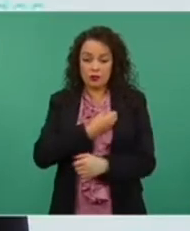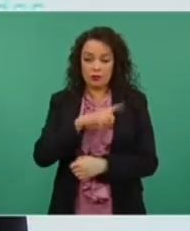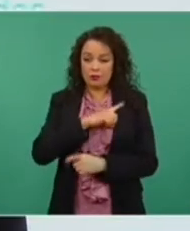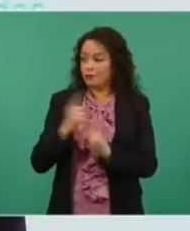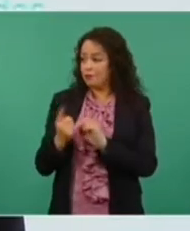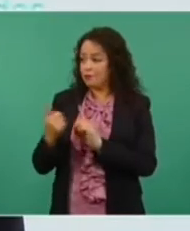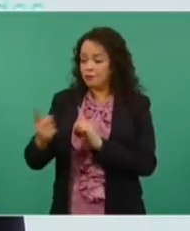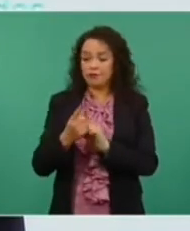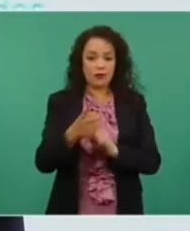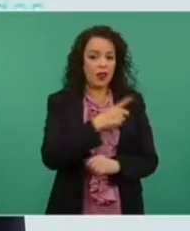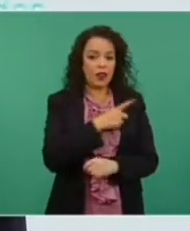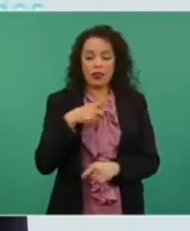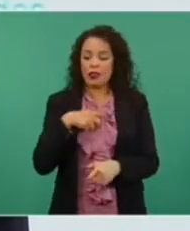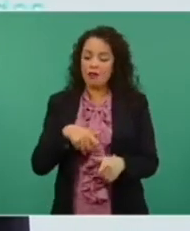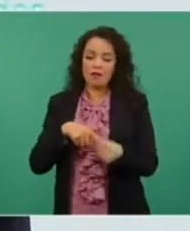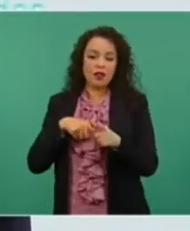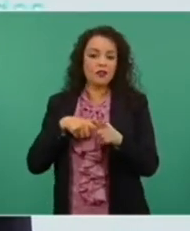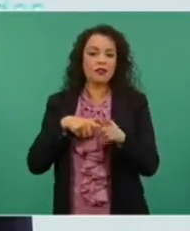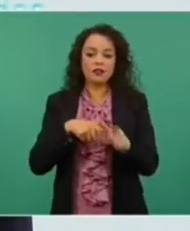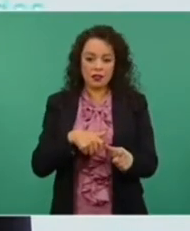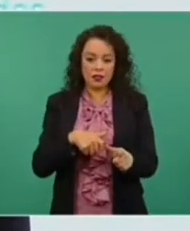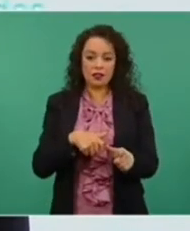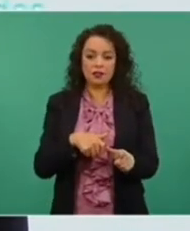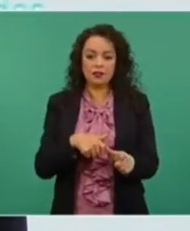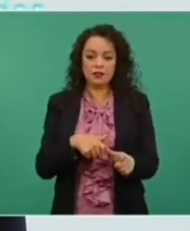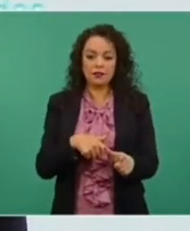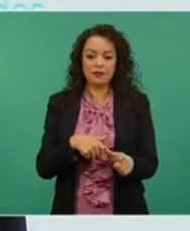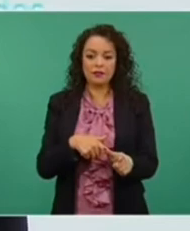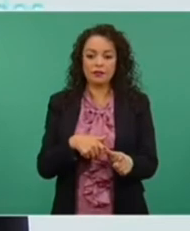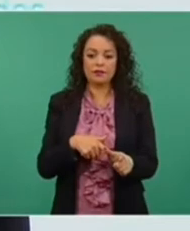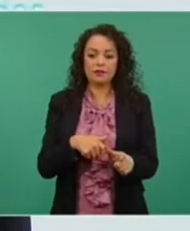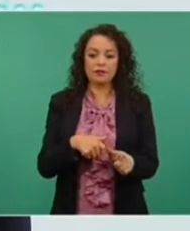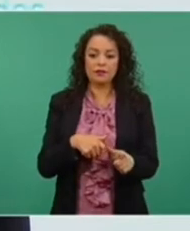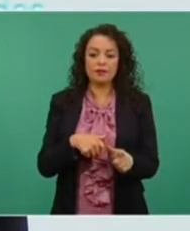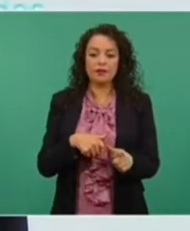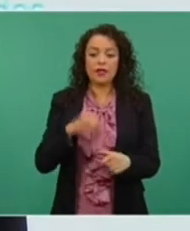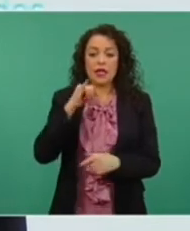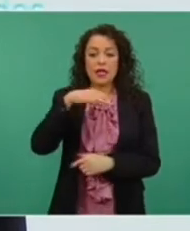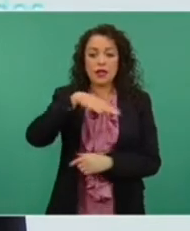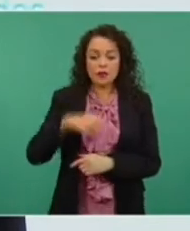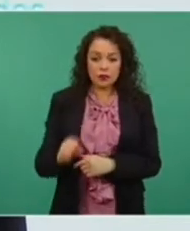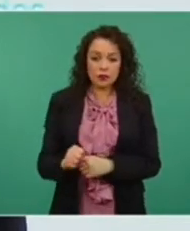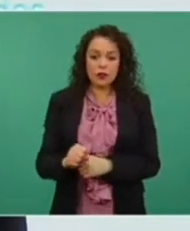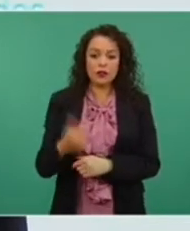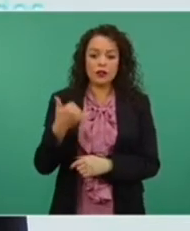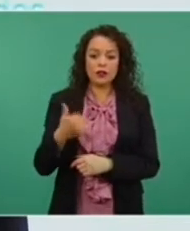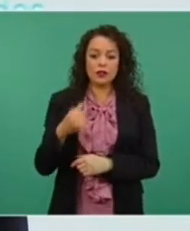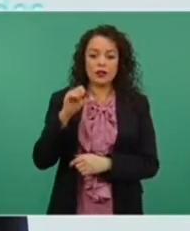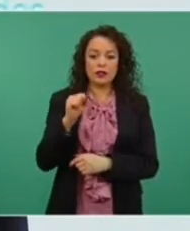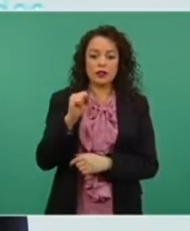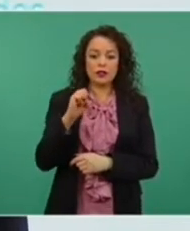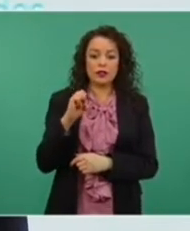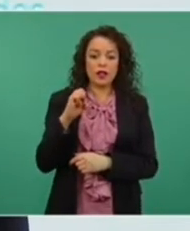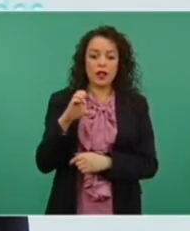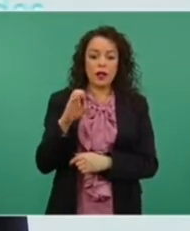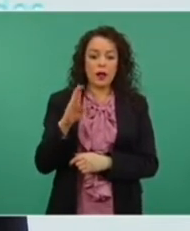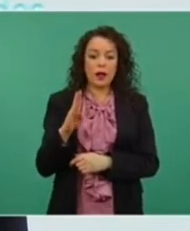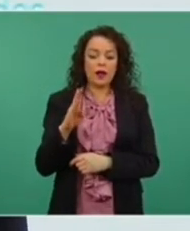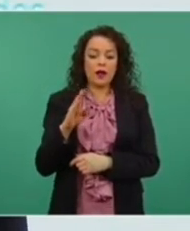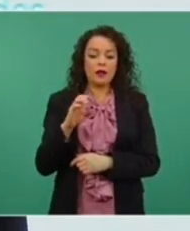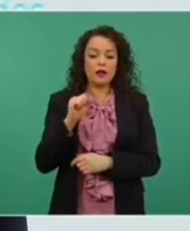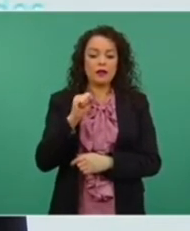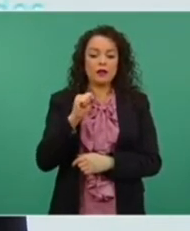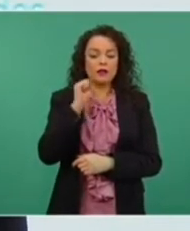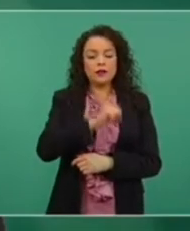creemos que en esto los protocolos que nos ha instalado ya el IMSS y la Secretaría de Salud han sido muy buenos y que ya